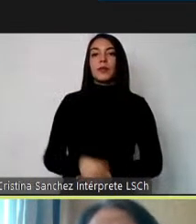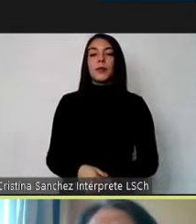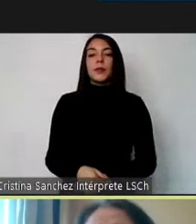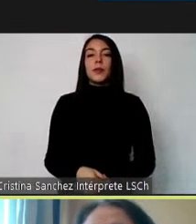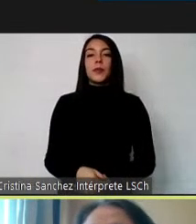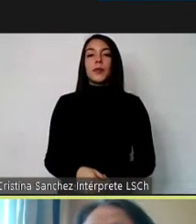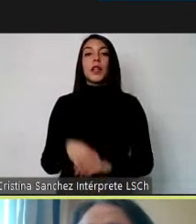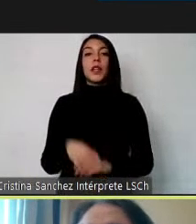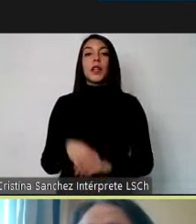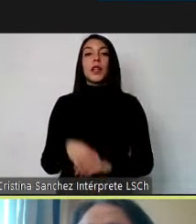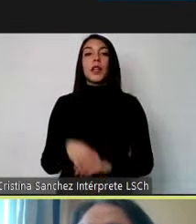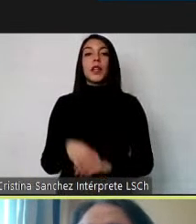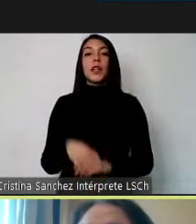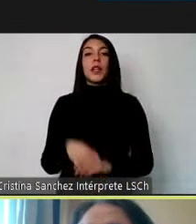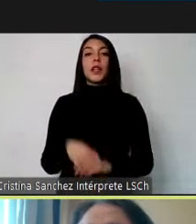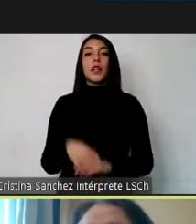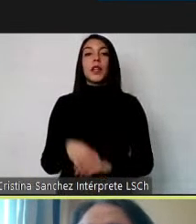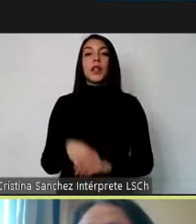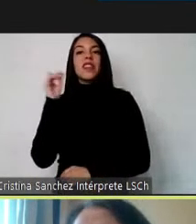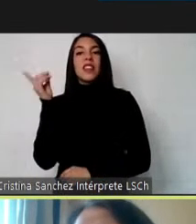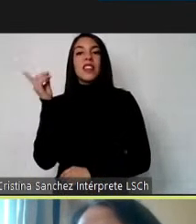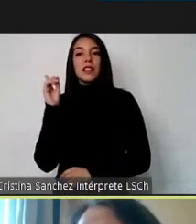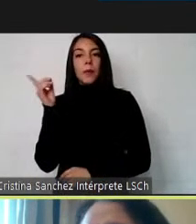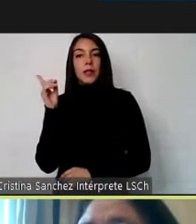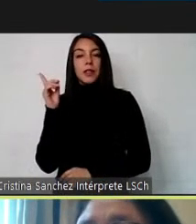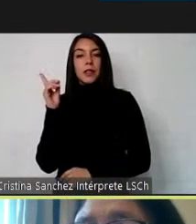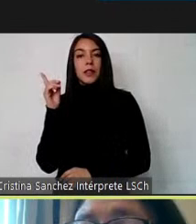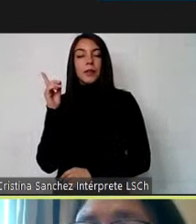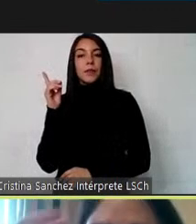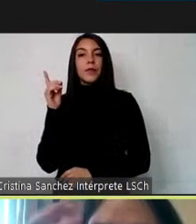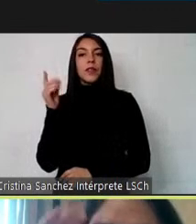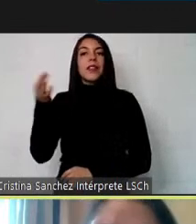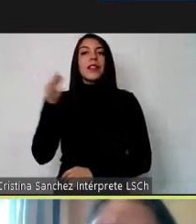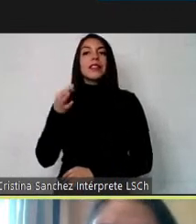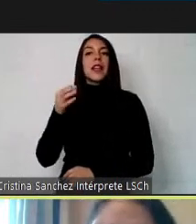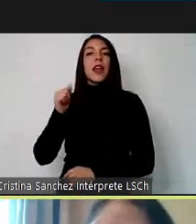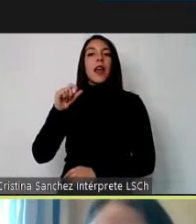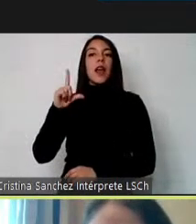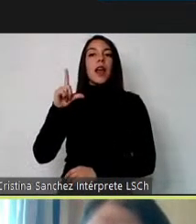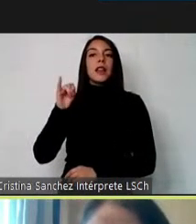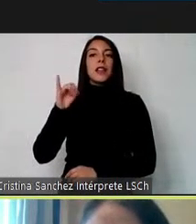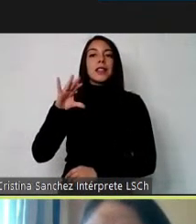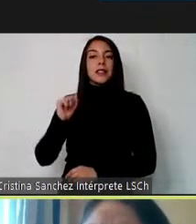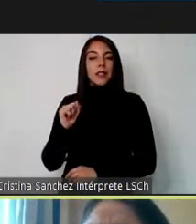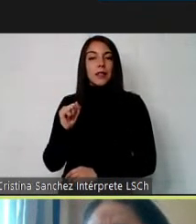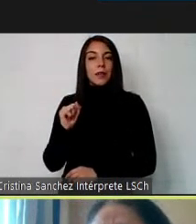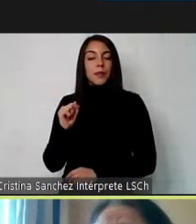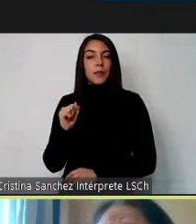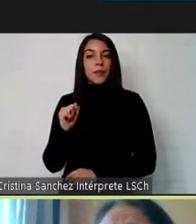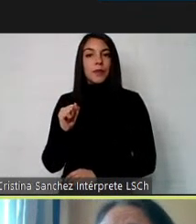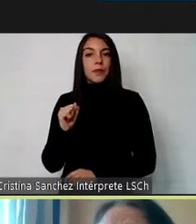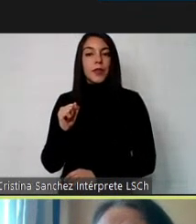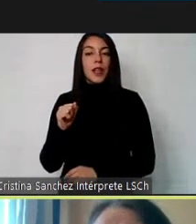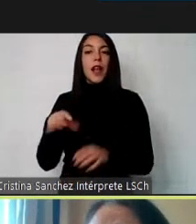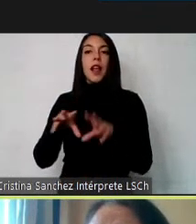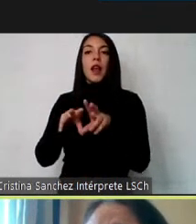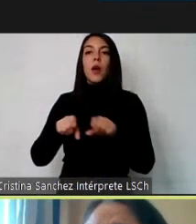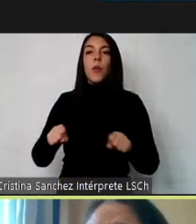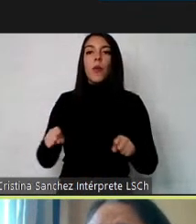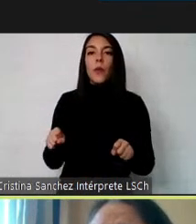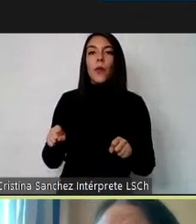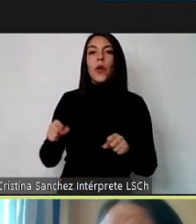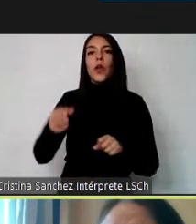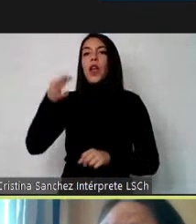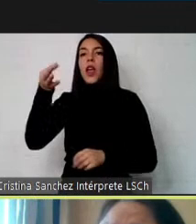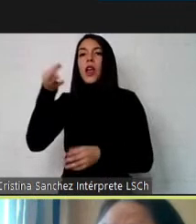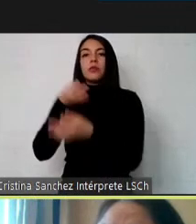entonces, teníamos el concepto de discapacidad, tal como lo señalaba Alicia en la convención, habla de